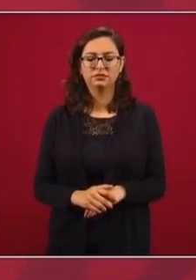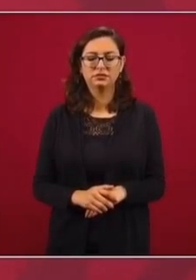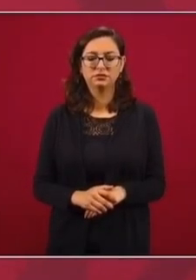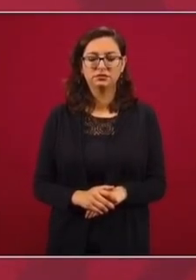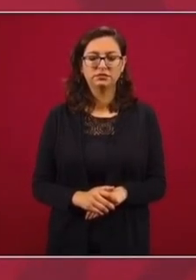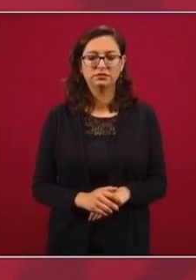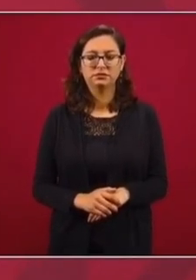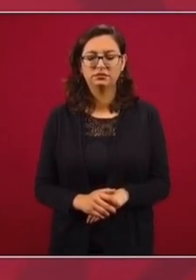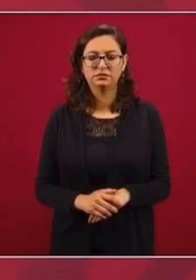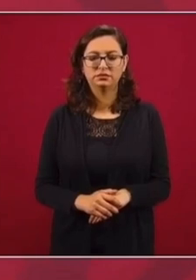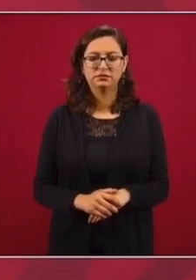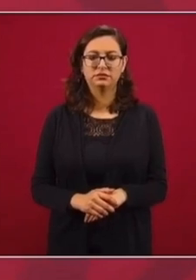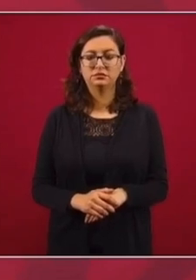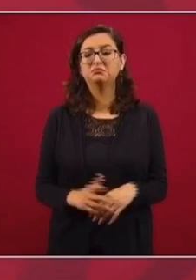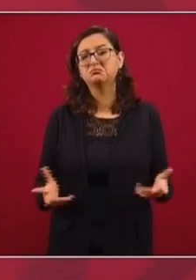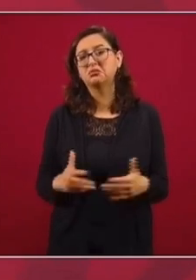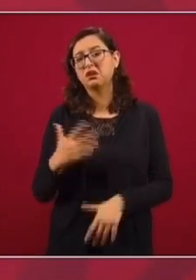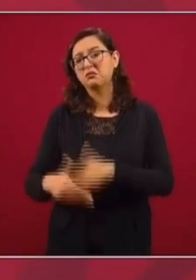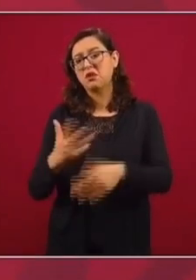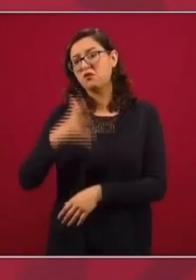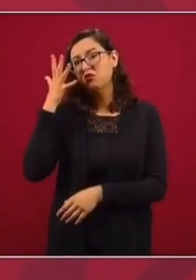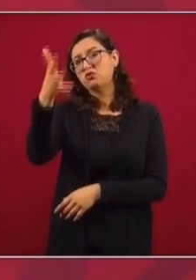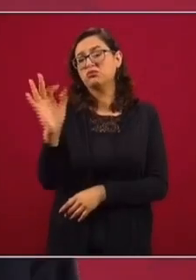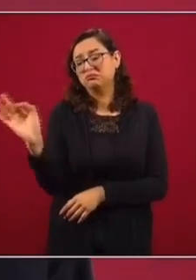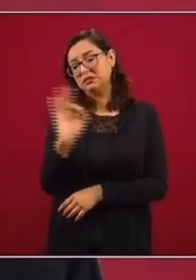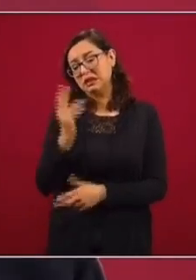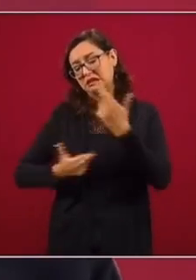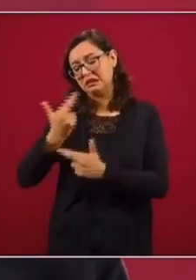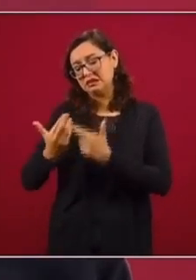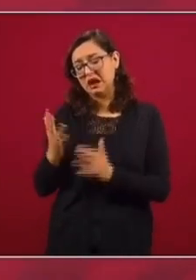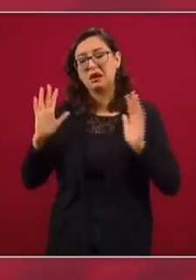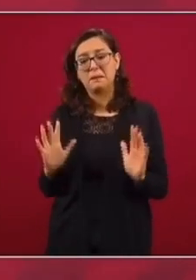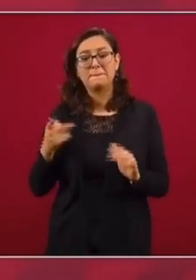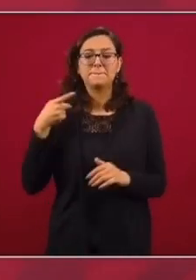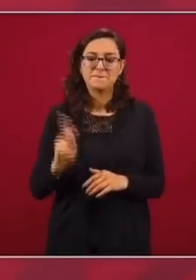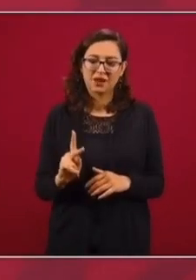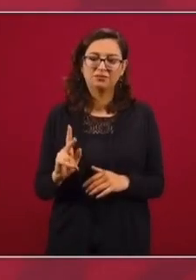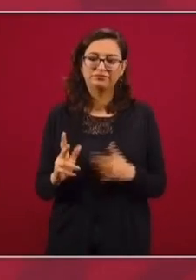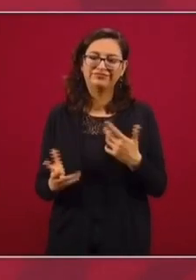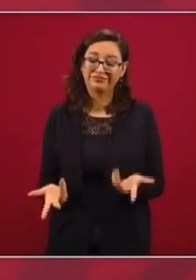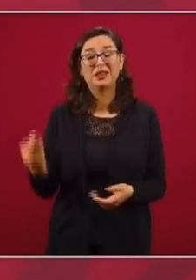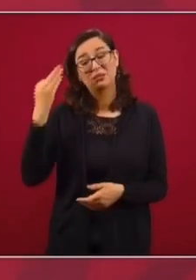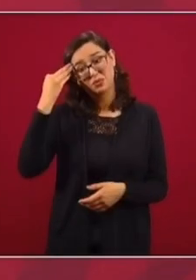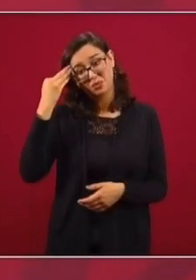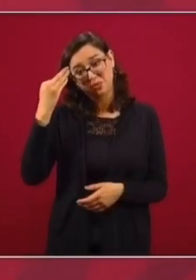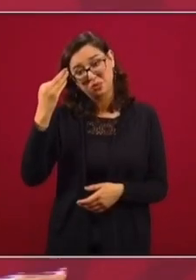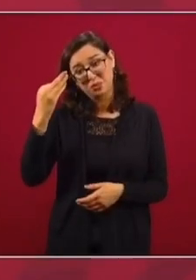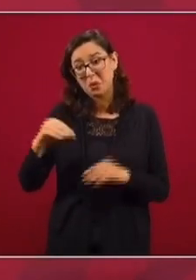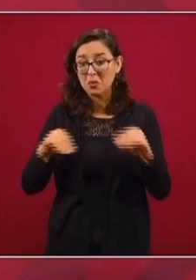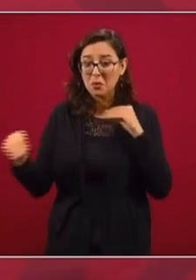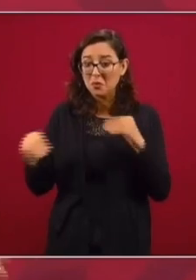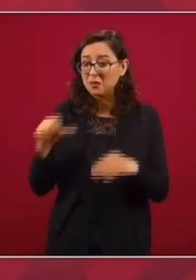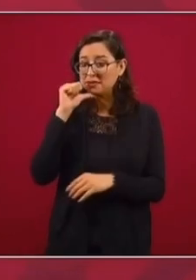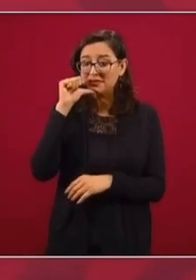No hay que decir que esto no va a volver a pasar, pero sí llevaba tiempo, sin